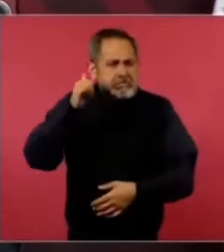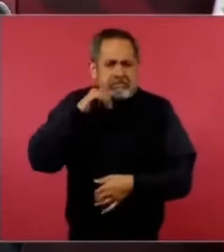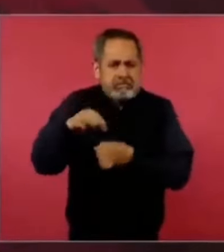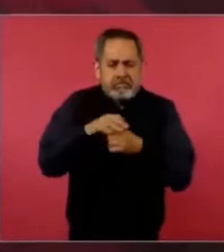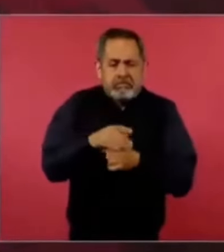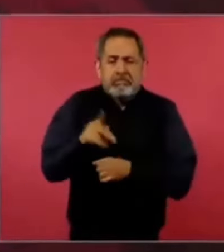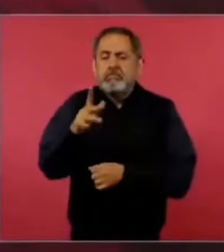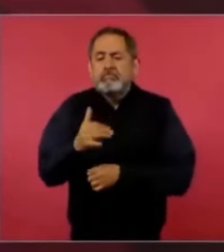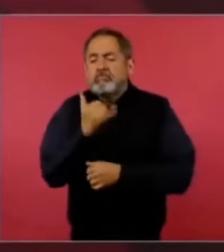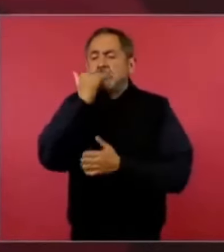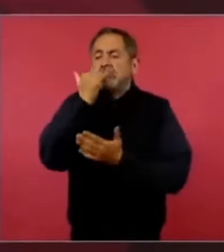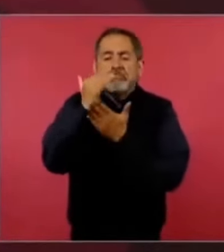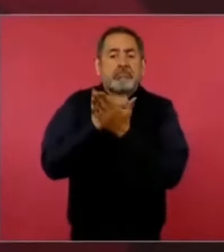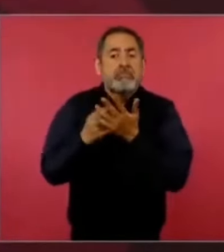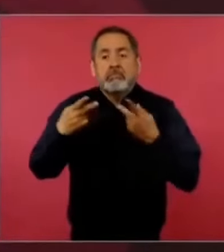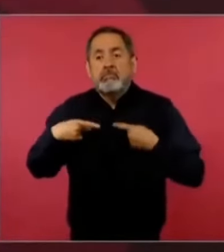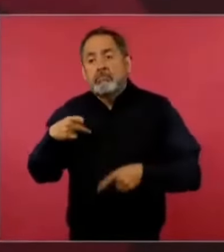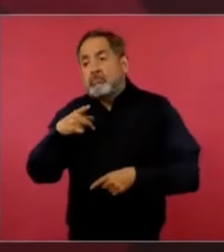equivoca menos la gente.